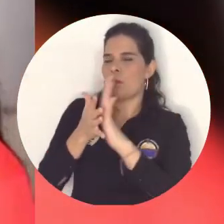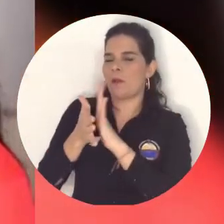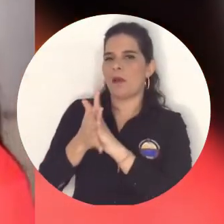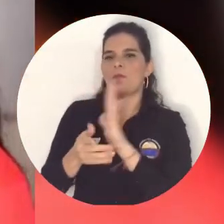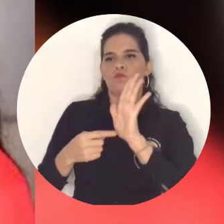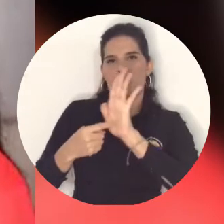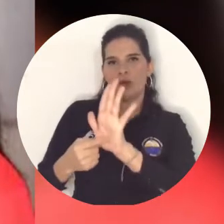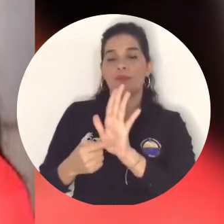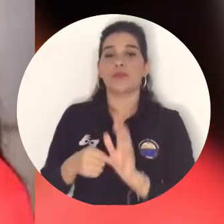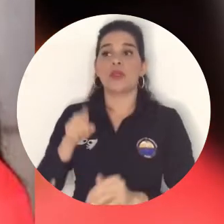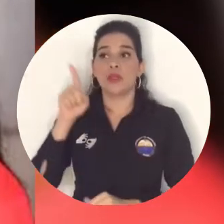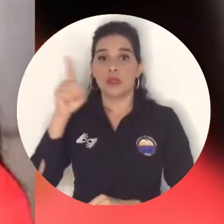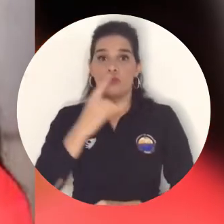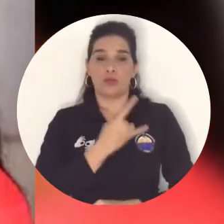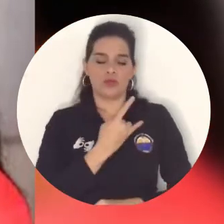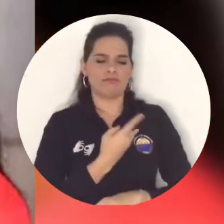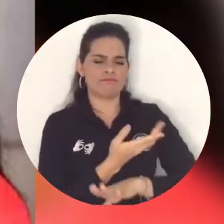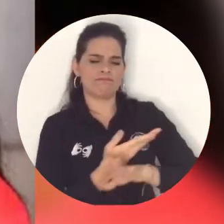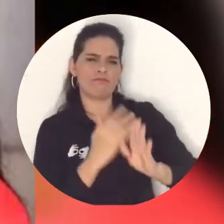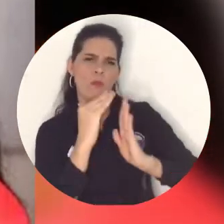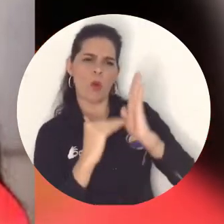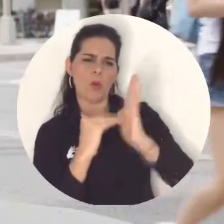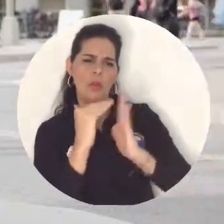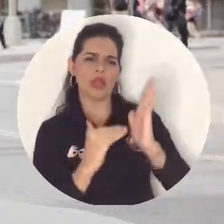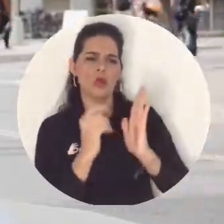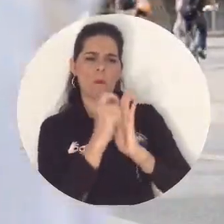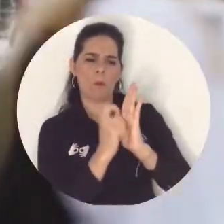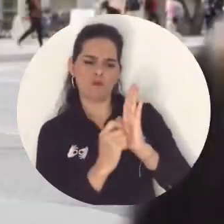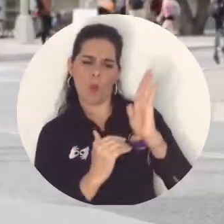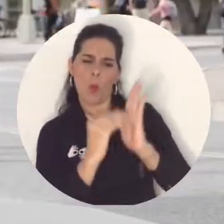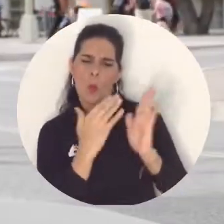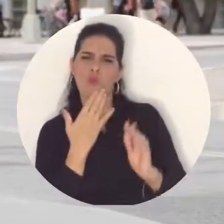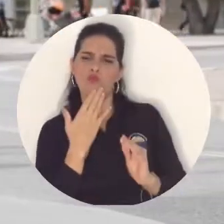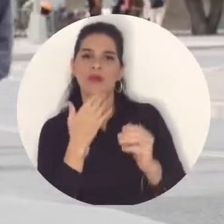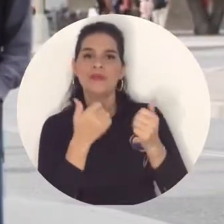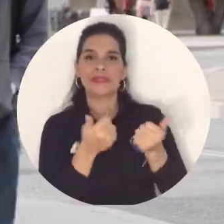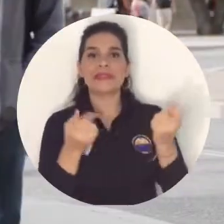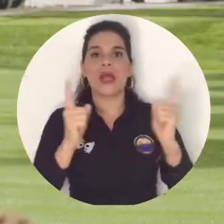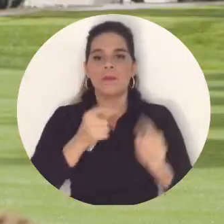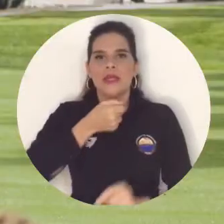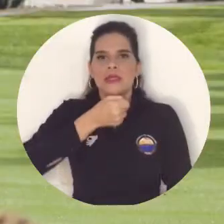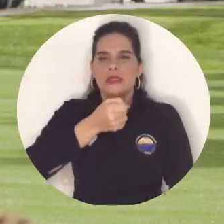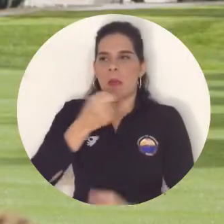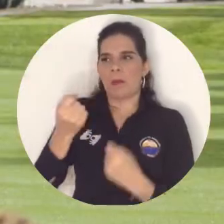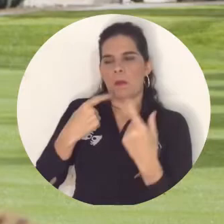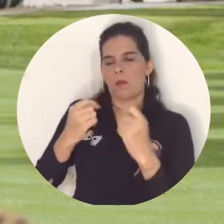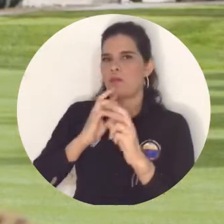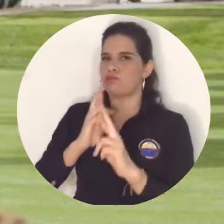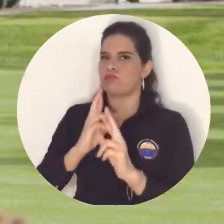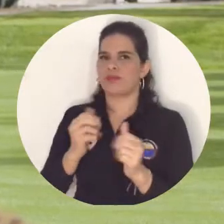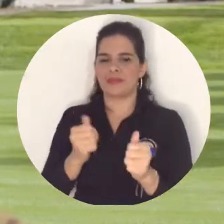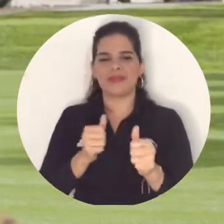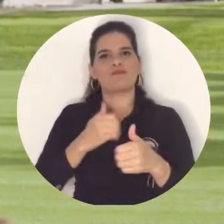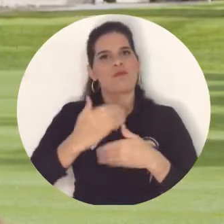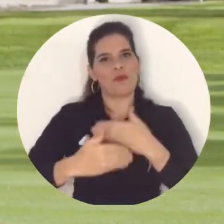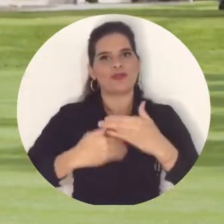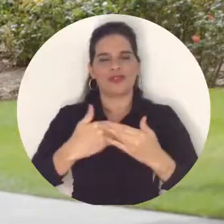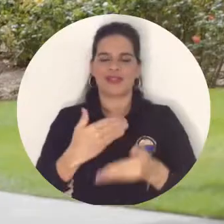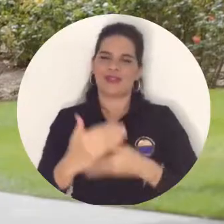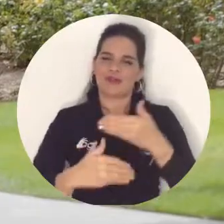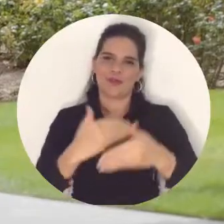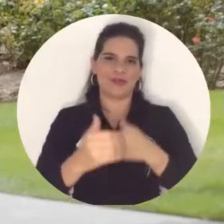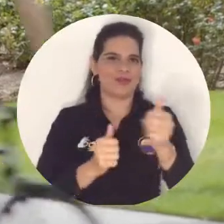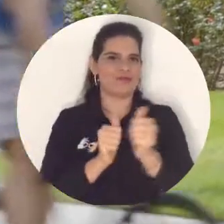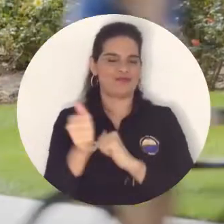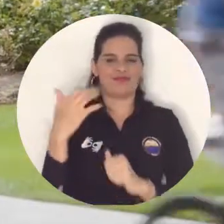requisitos la universidad del promedio y también pasar la entrevista. Y eso más o menos así fue el proceso para